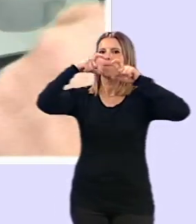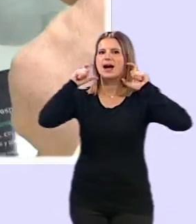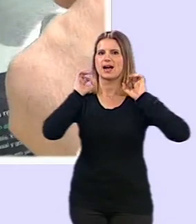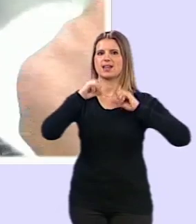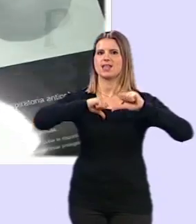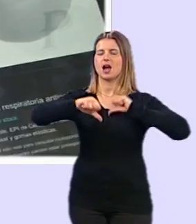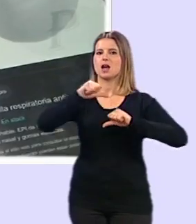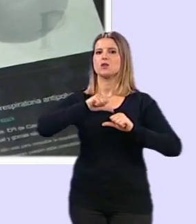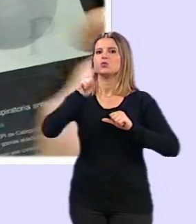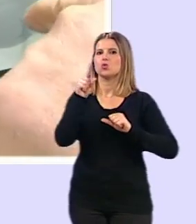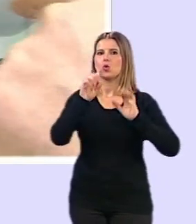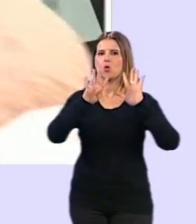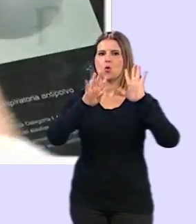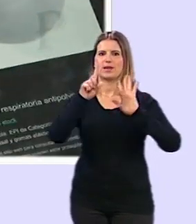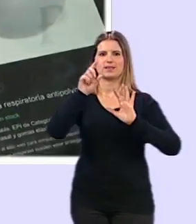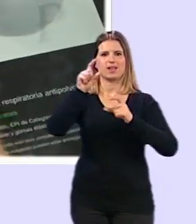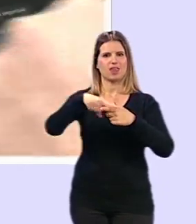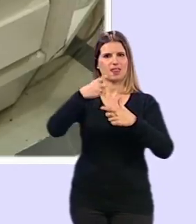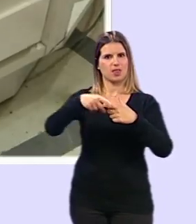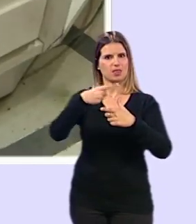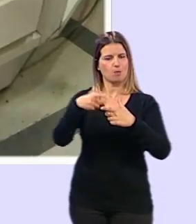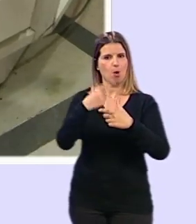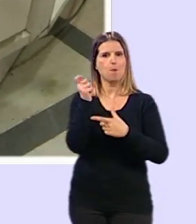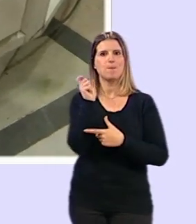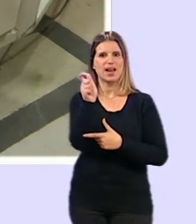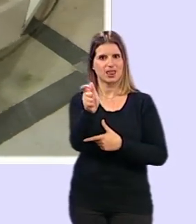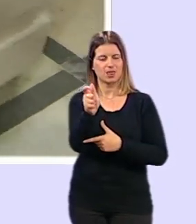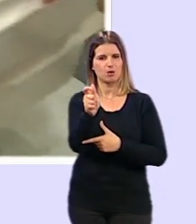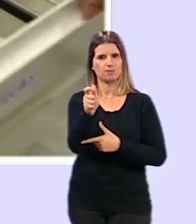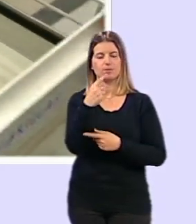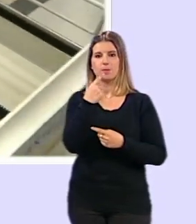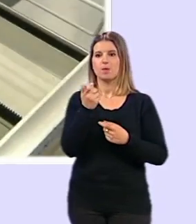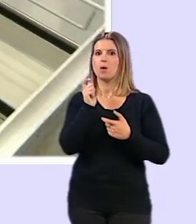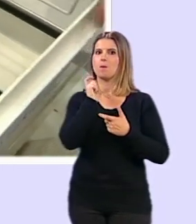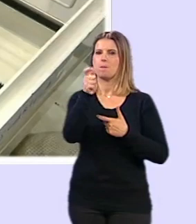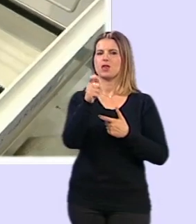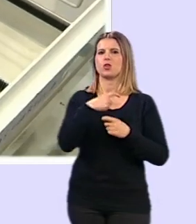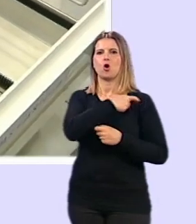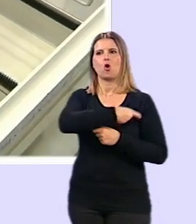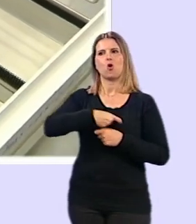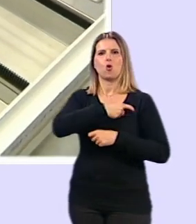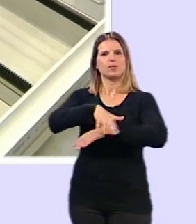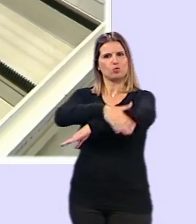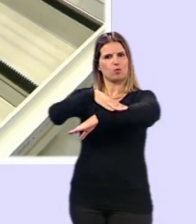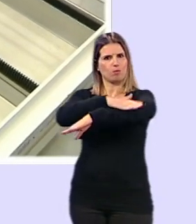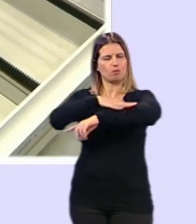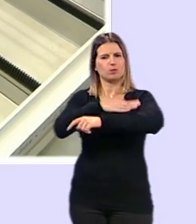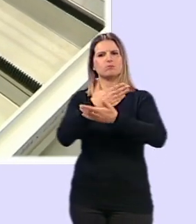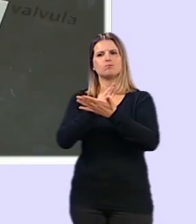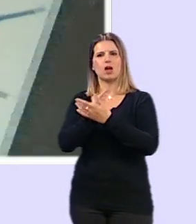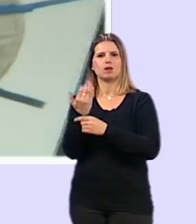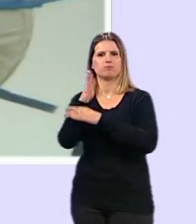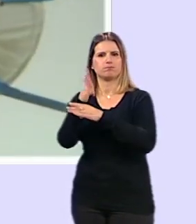Es de 96 céntimos. Ha adoptado un precio a la Comisión Interministerial en la que están representados distintos ministerios,